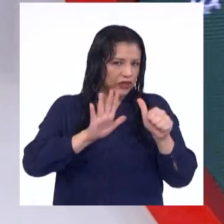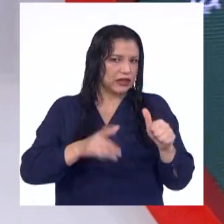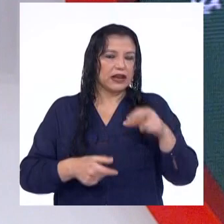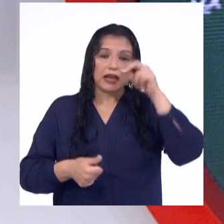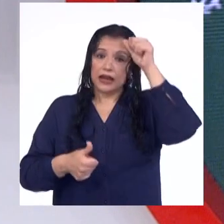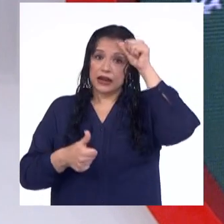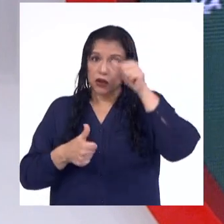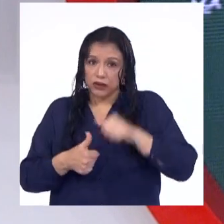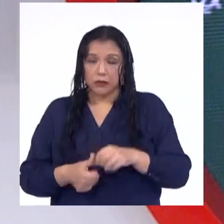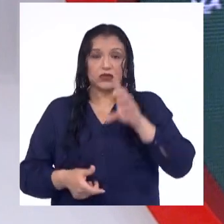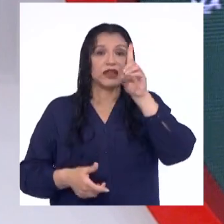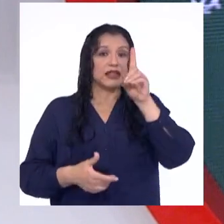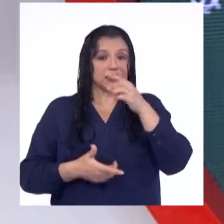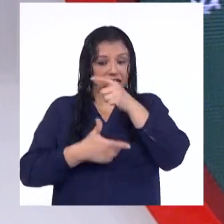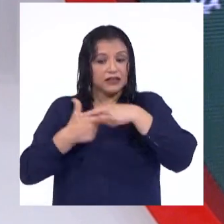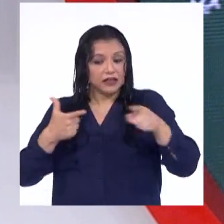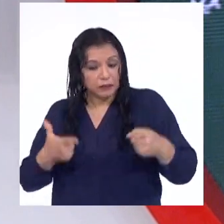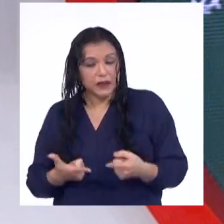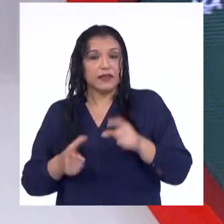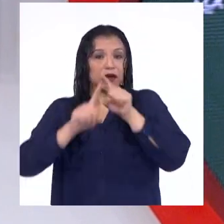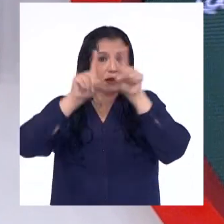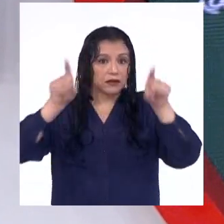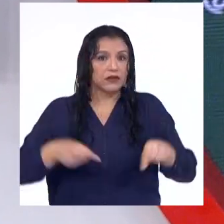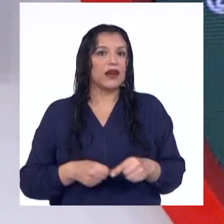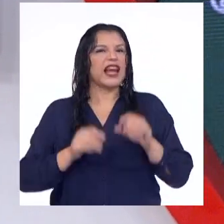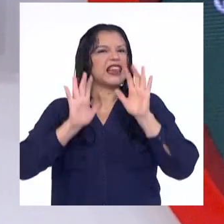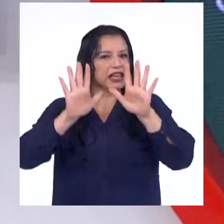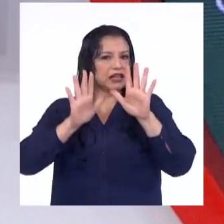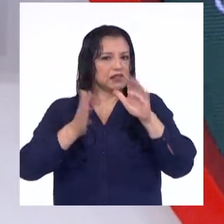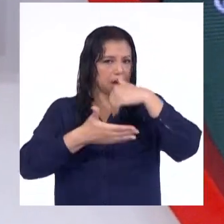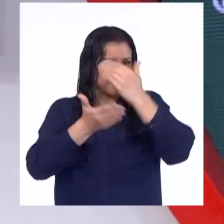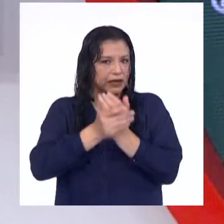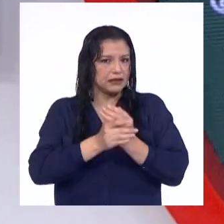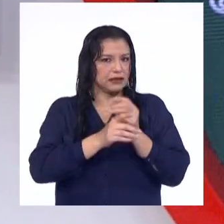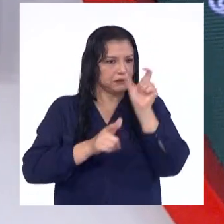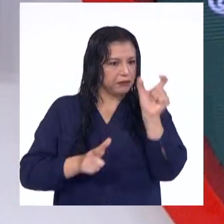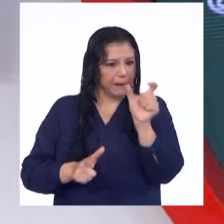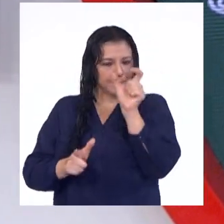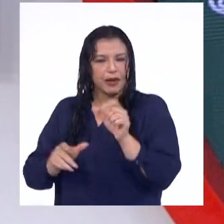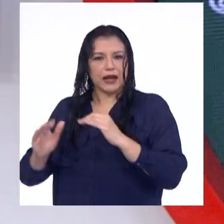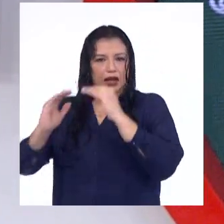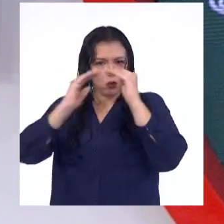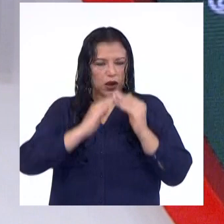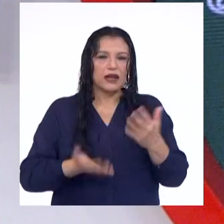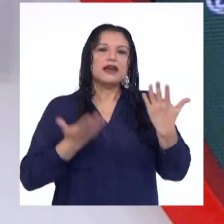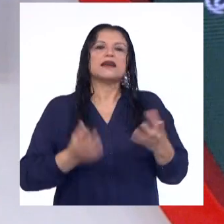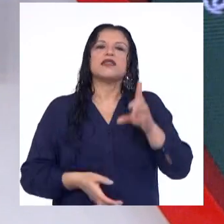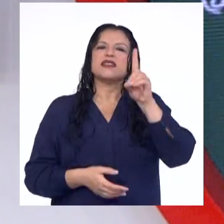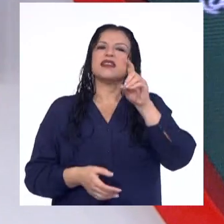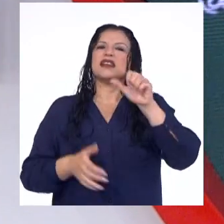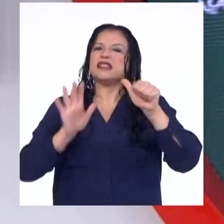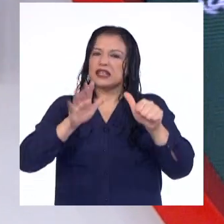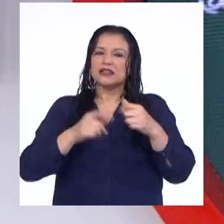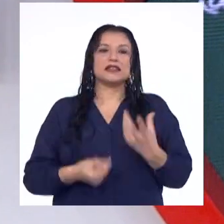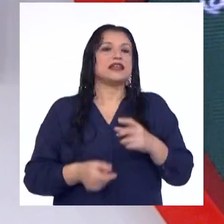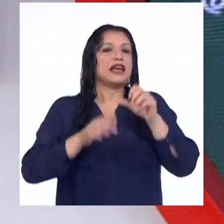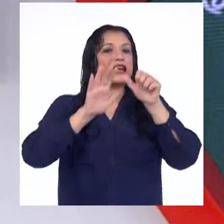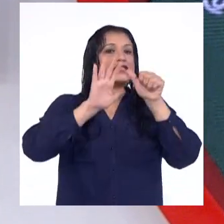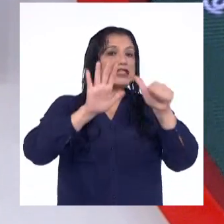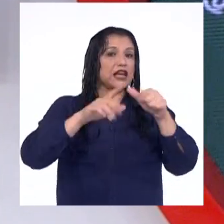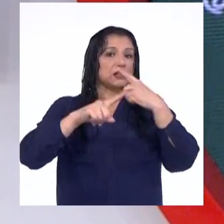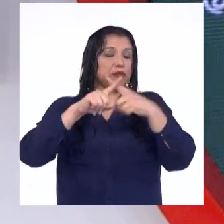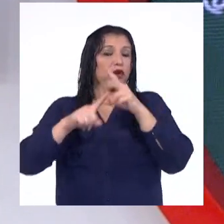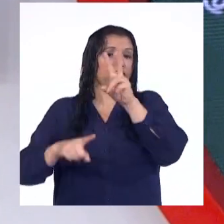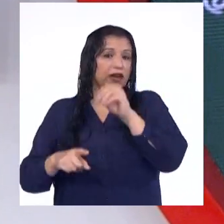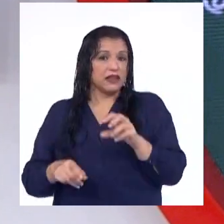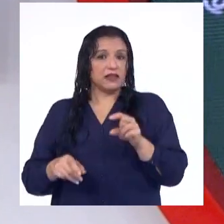que el decir divide la distribución de datos en 10 partes iguales. Bueno, calculando el decir 6, tenemos que 6 por 20 sobre 10